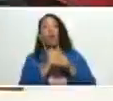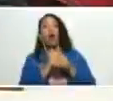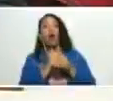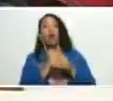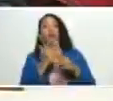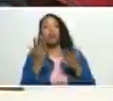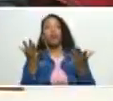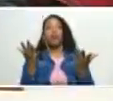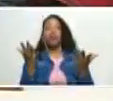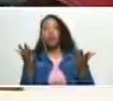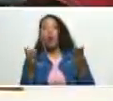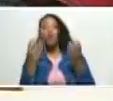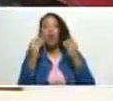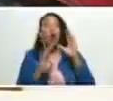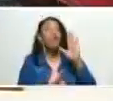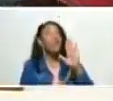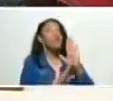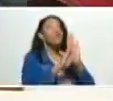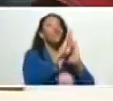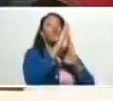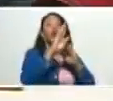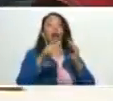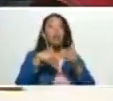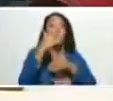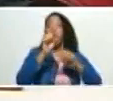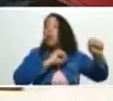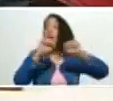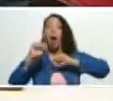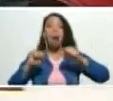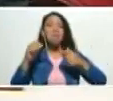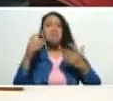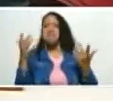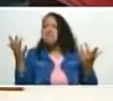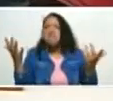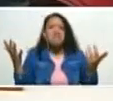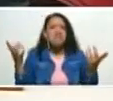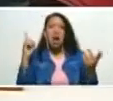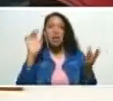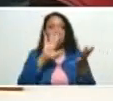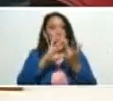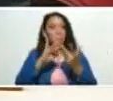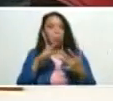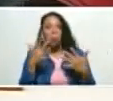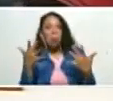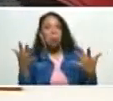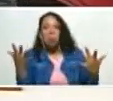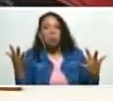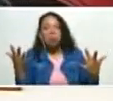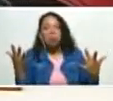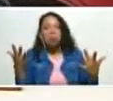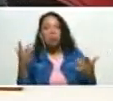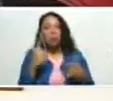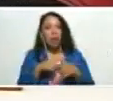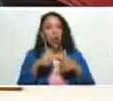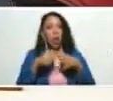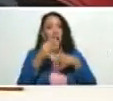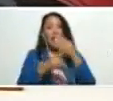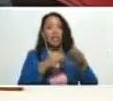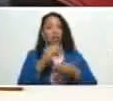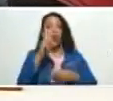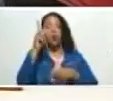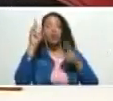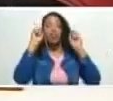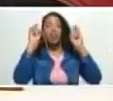tan desarrollado como después tan interactivo no existía esa interacción entonces creamos una cosa llamada